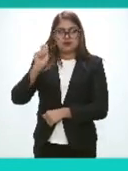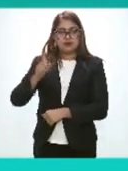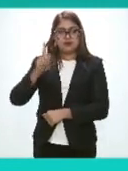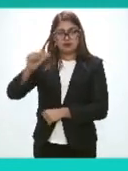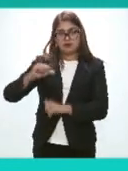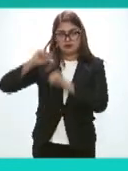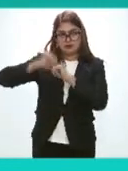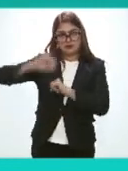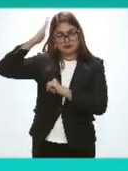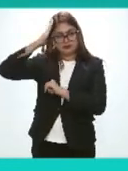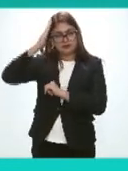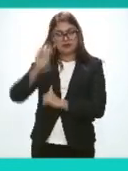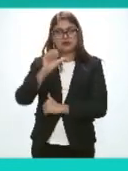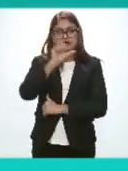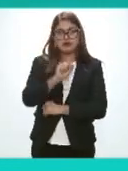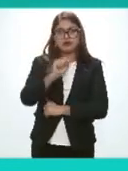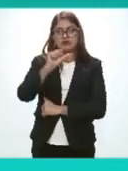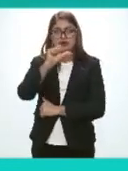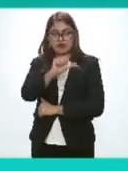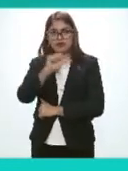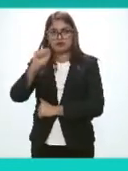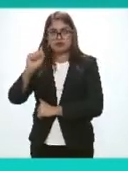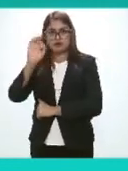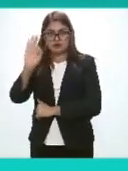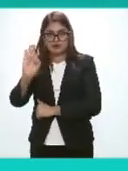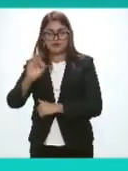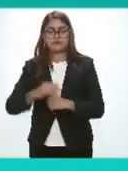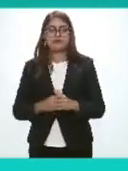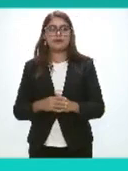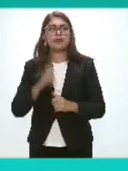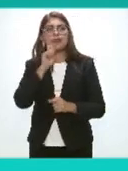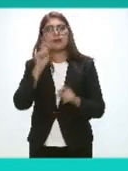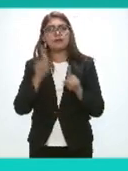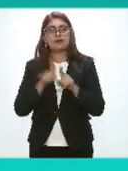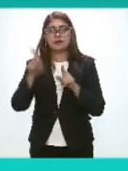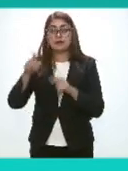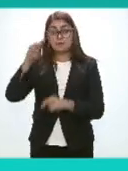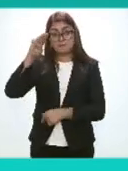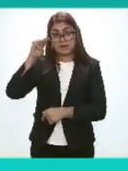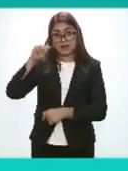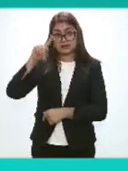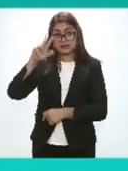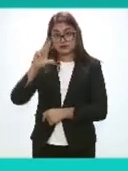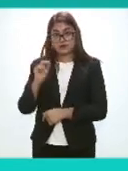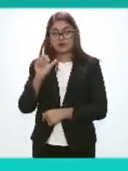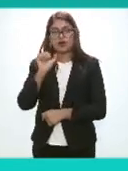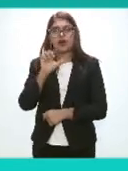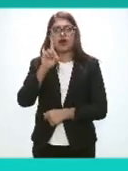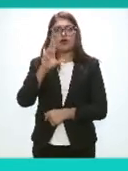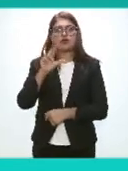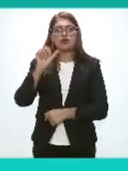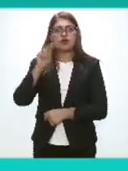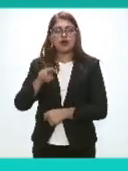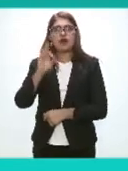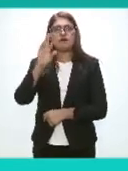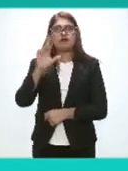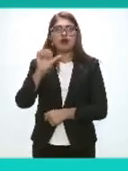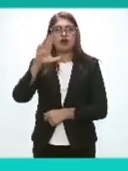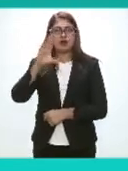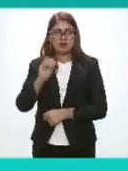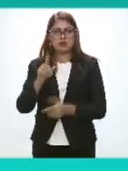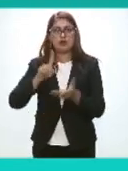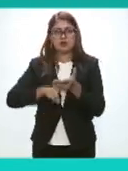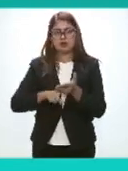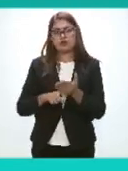Superior de la Federación Así como al maestro Adrián Franco Barrios Vicepresidente